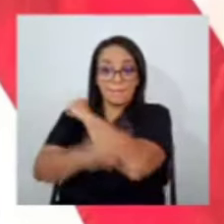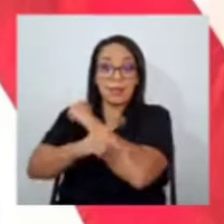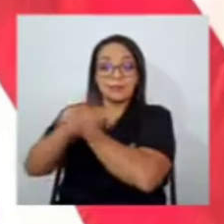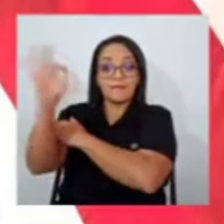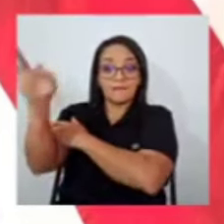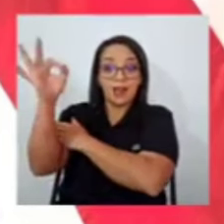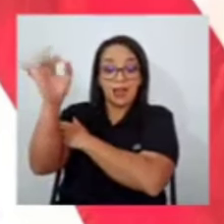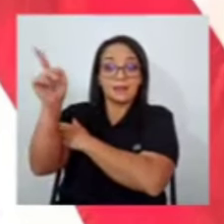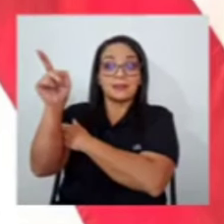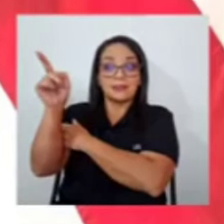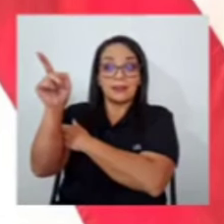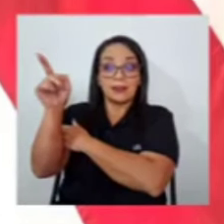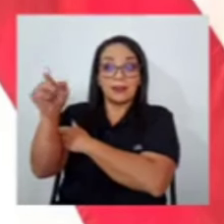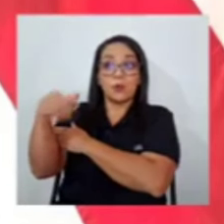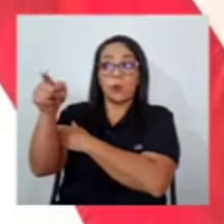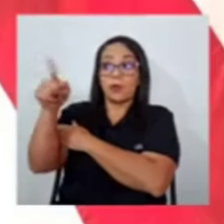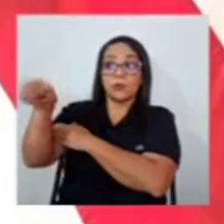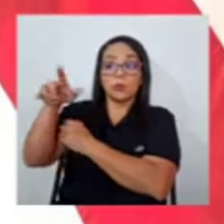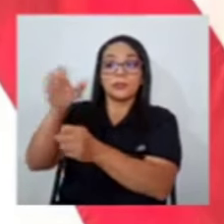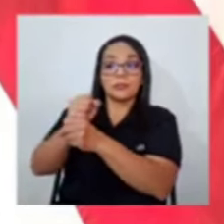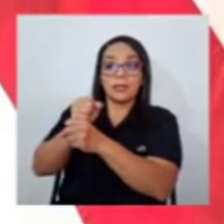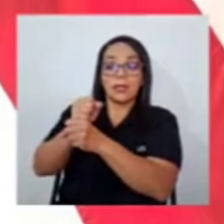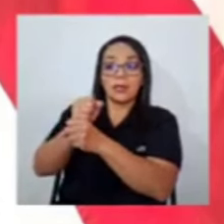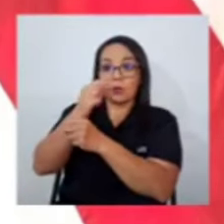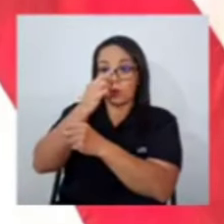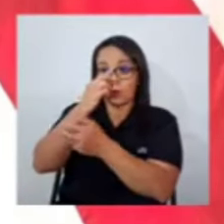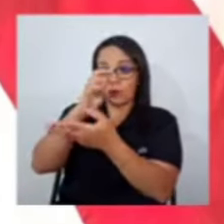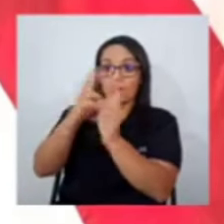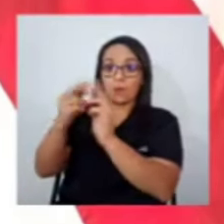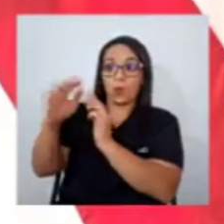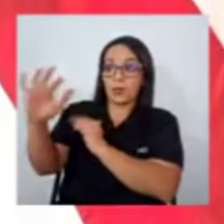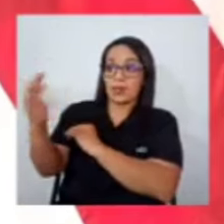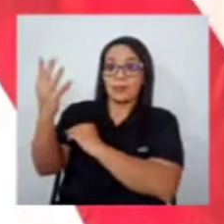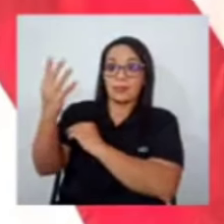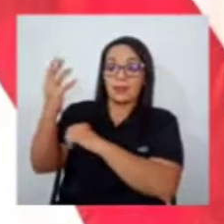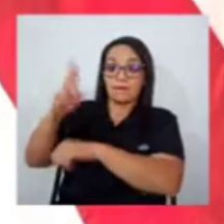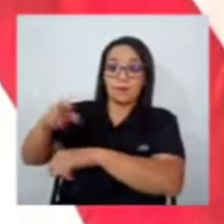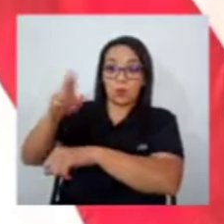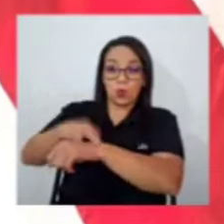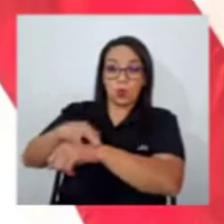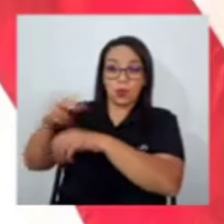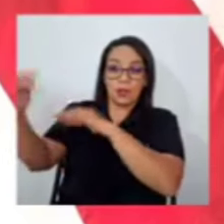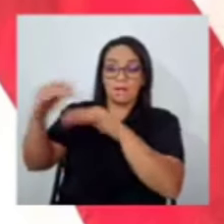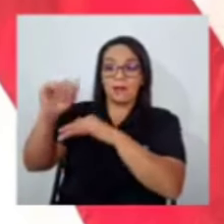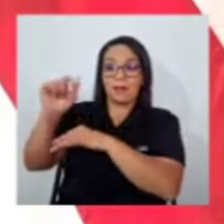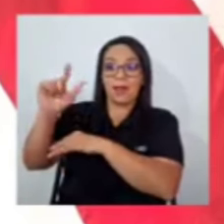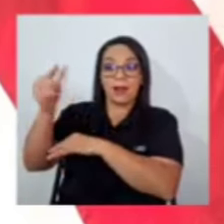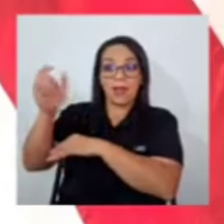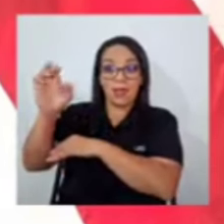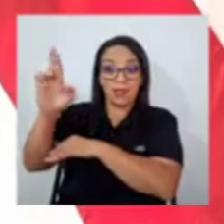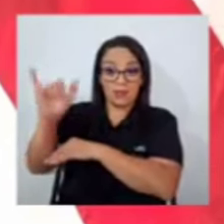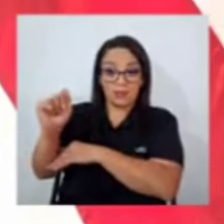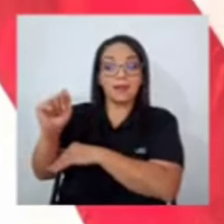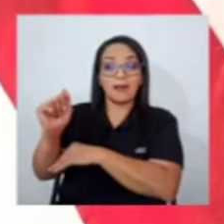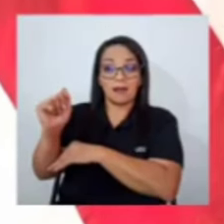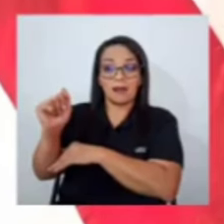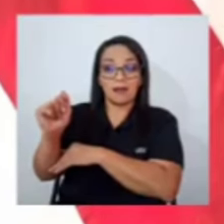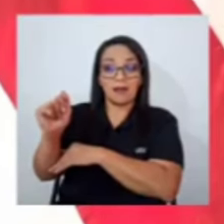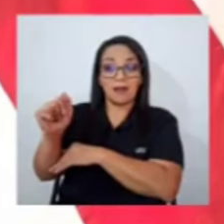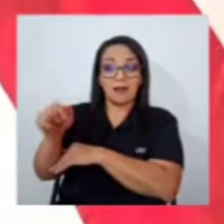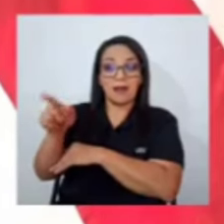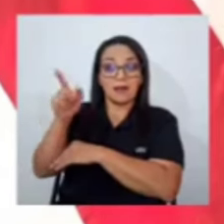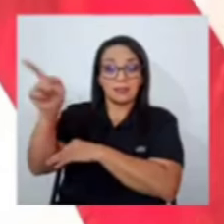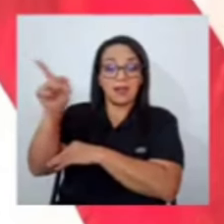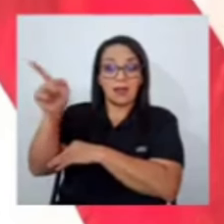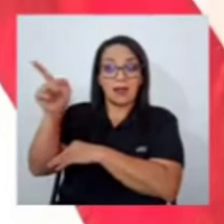formó la quinta república durante una crisis enorme con la guerra de Algeria él dijo es